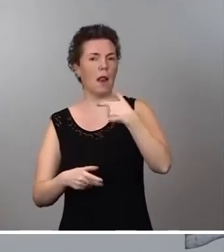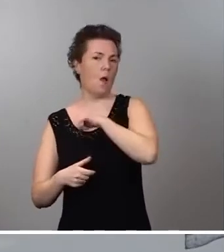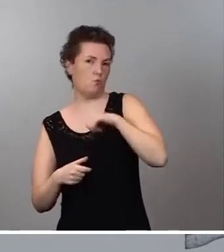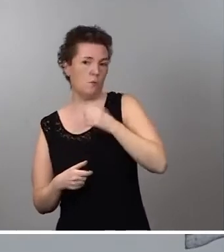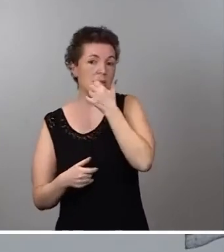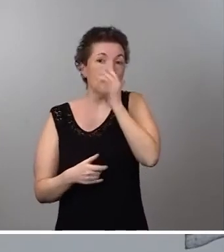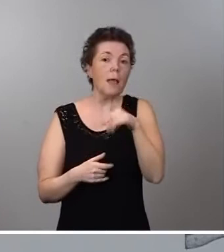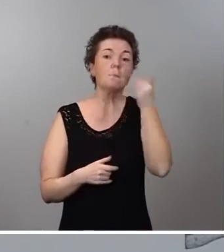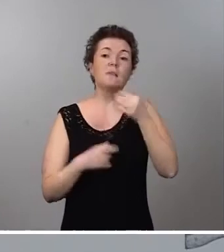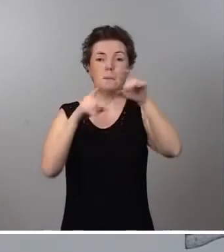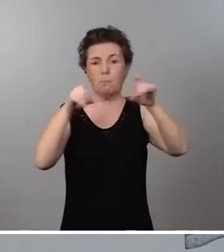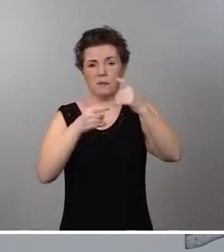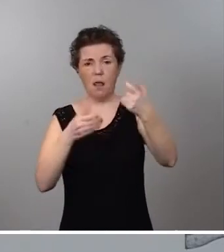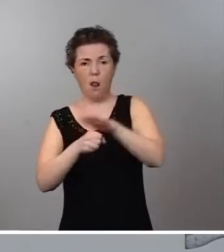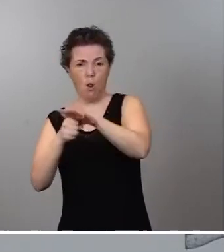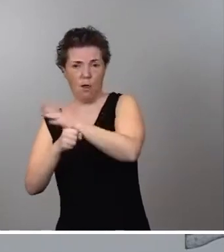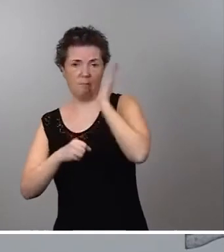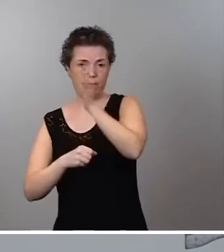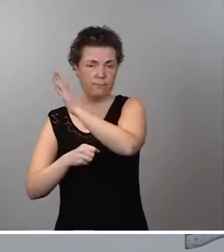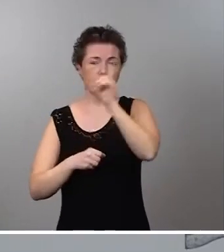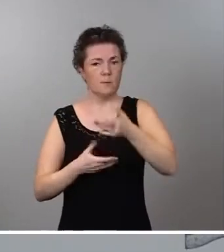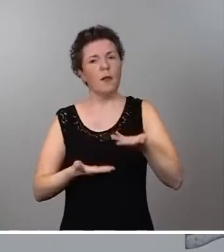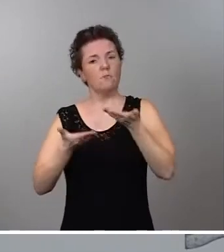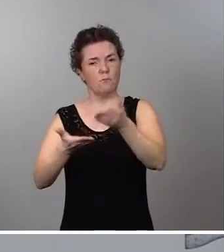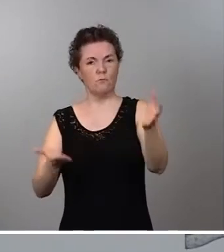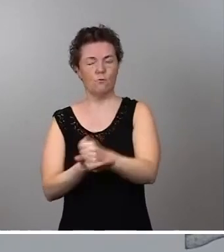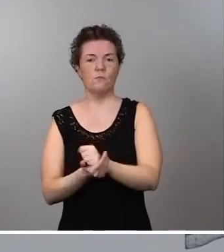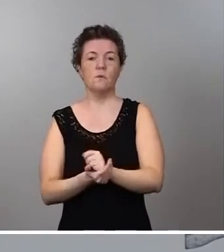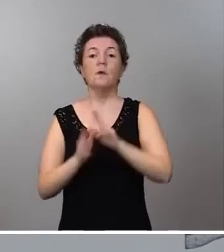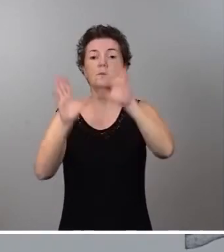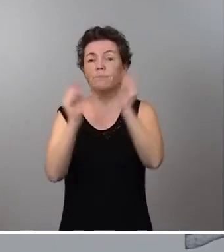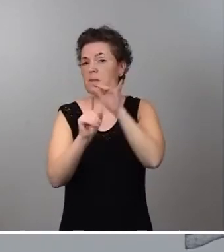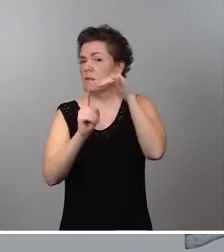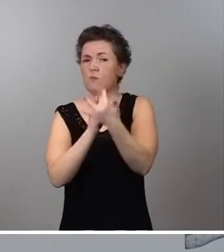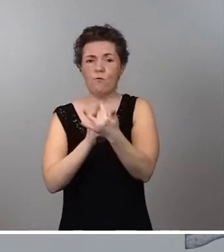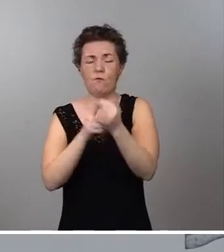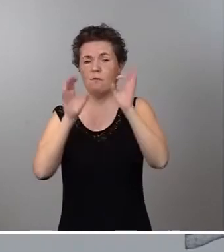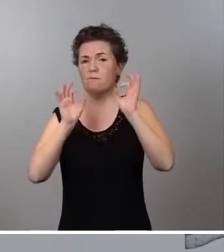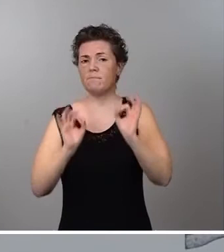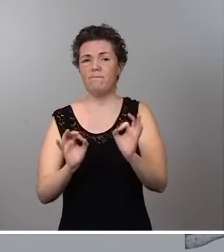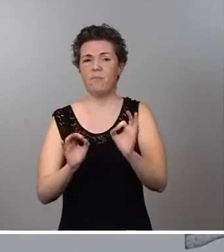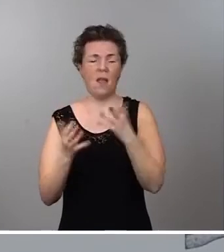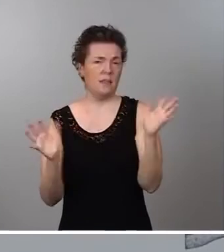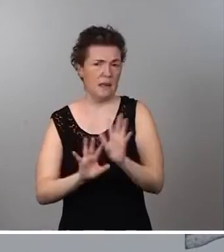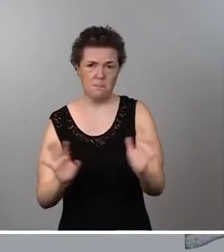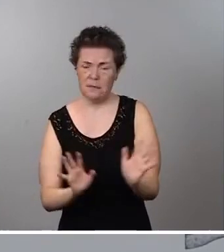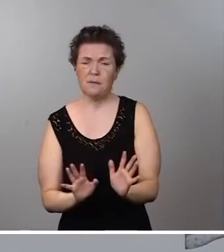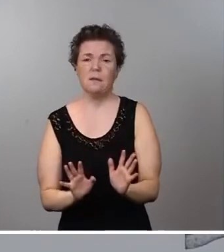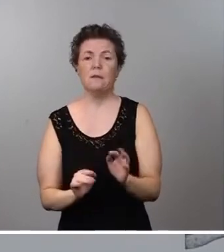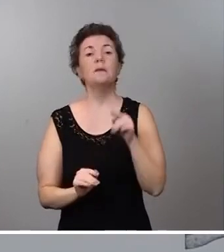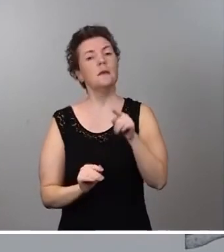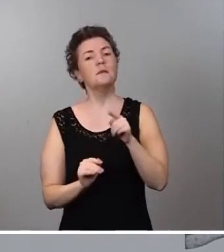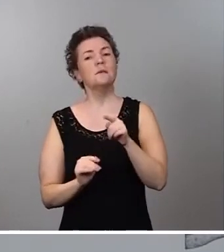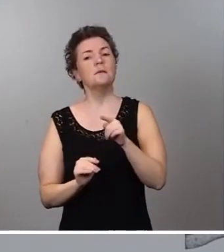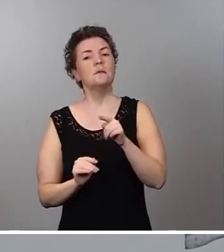locales afectadas. En definitiva, sido situaciones muy dramáticas y en este sentido